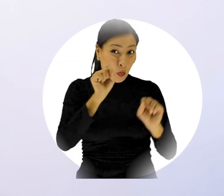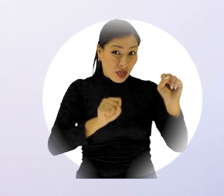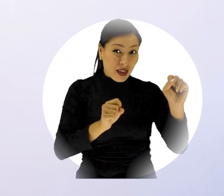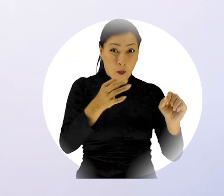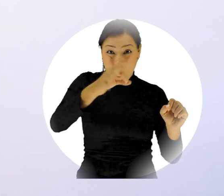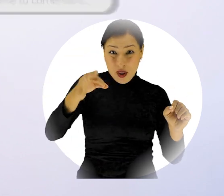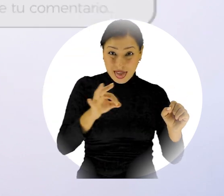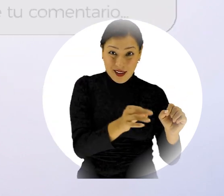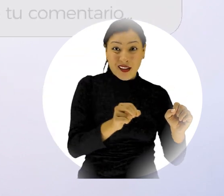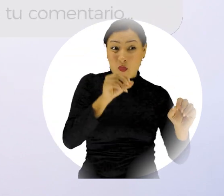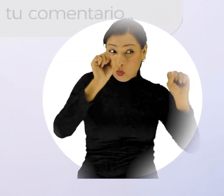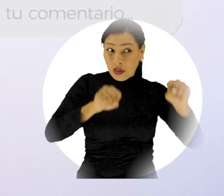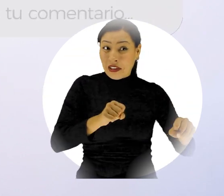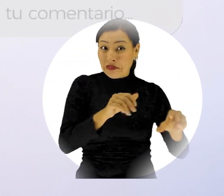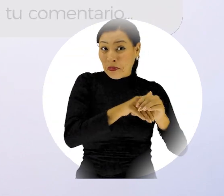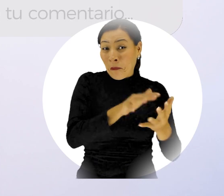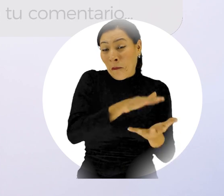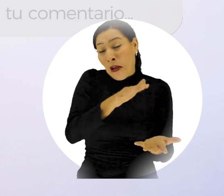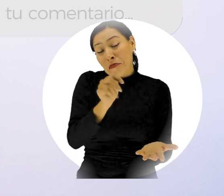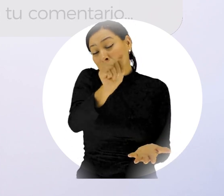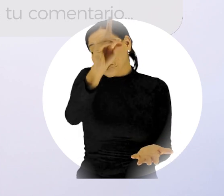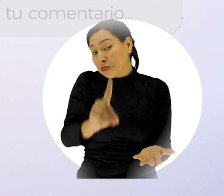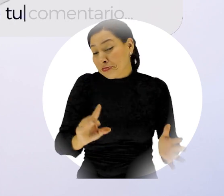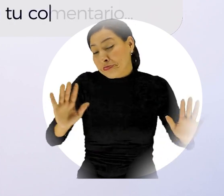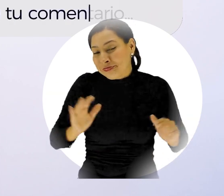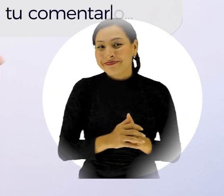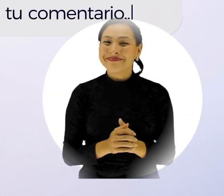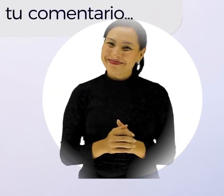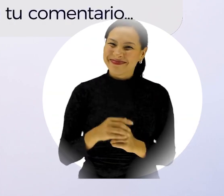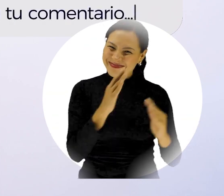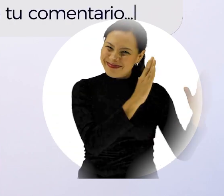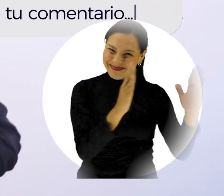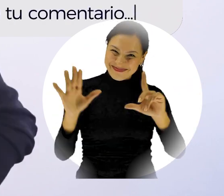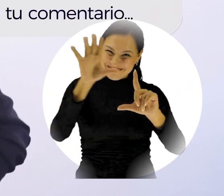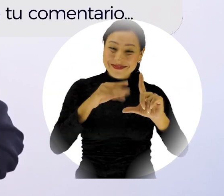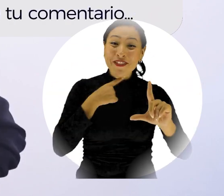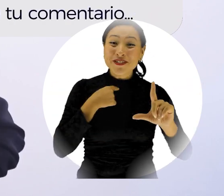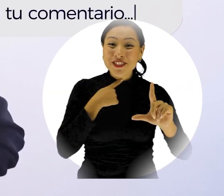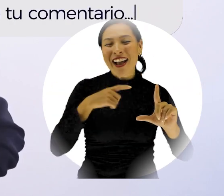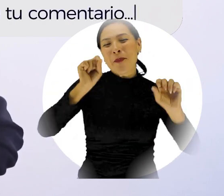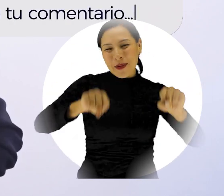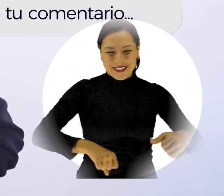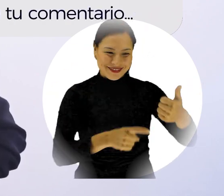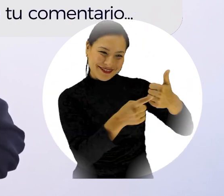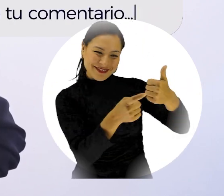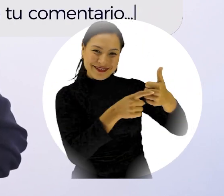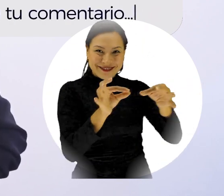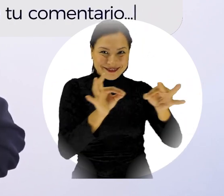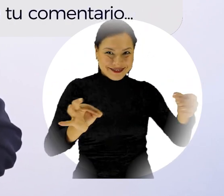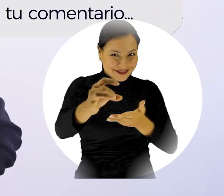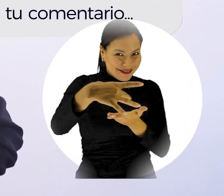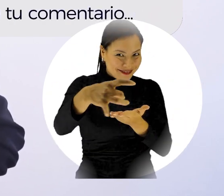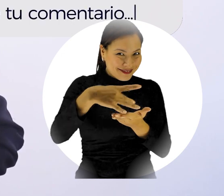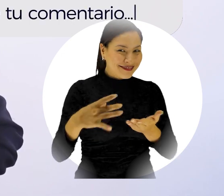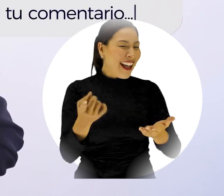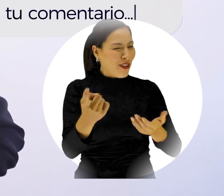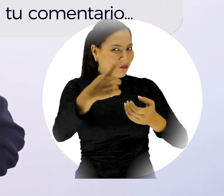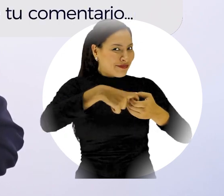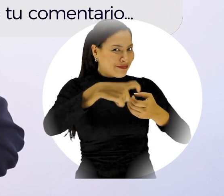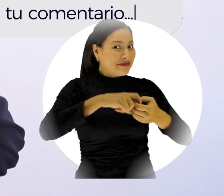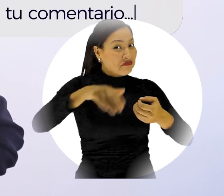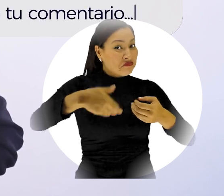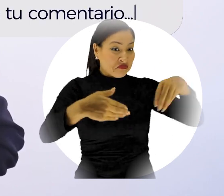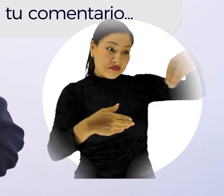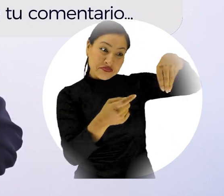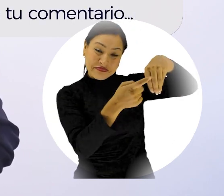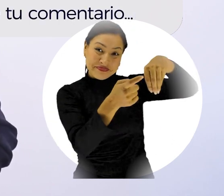este video. Si te gustó, no se te olvide de dejarme tu like, tu comentario en la parte de abajo, suscribirte a este canal y, por supuesto, activar la campanita de notificaciones para no